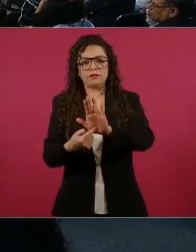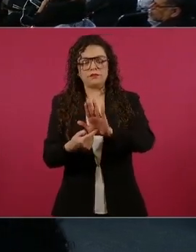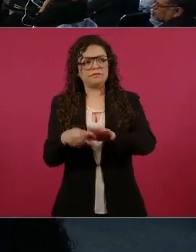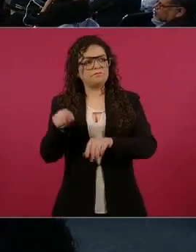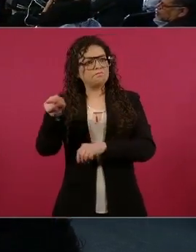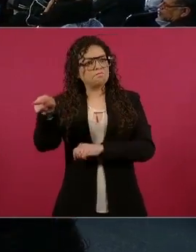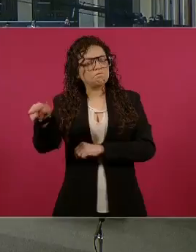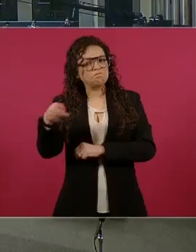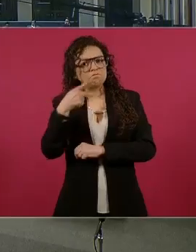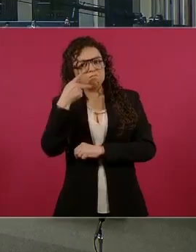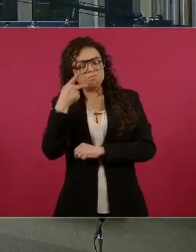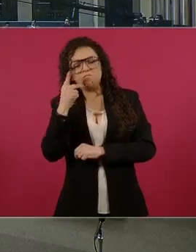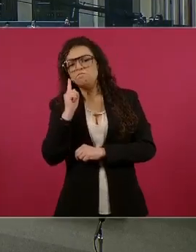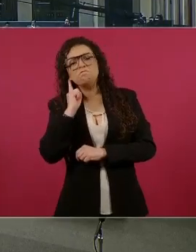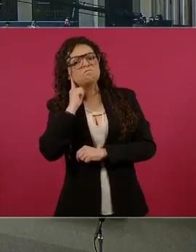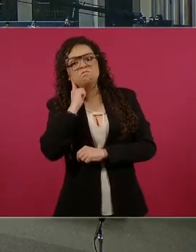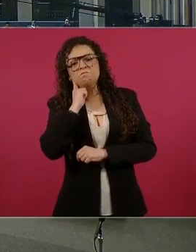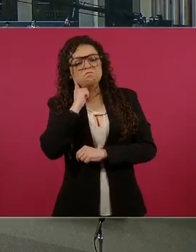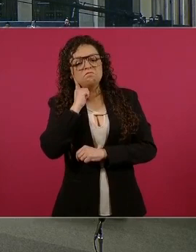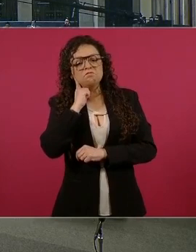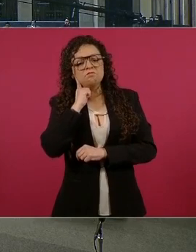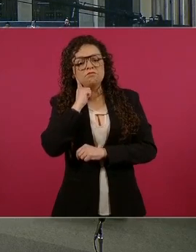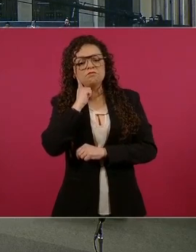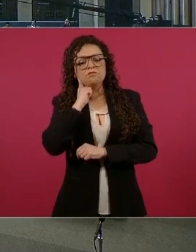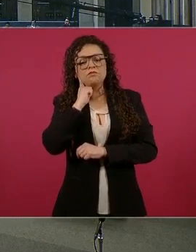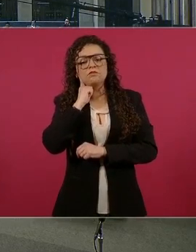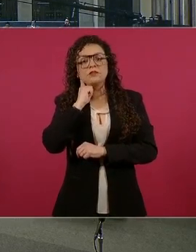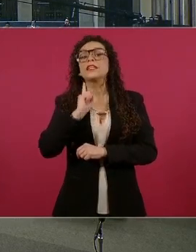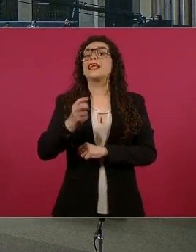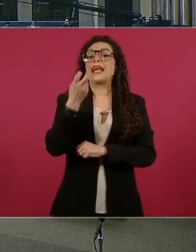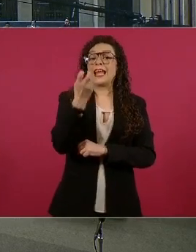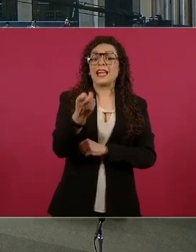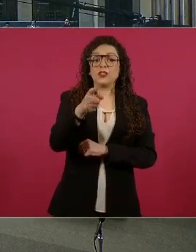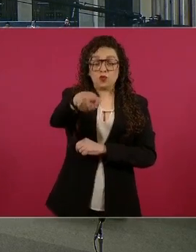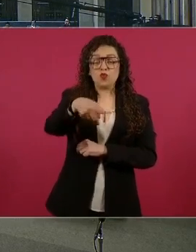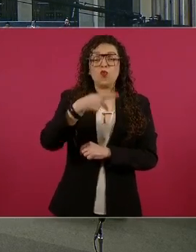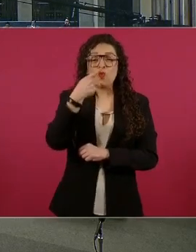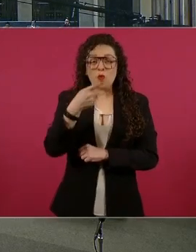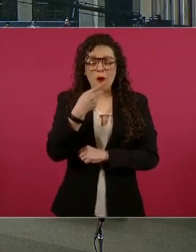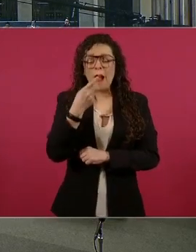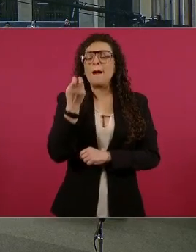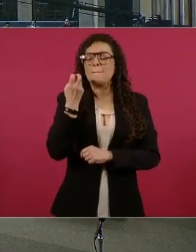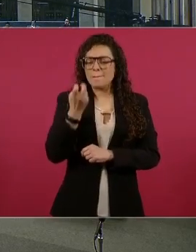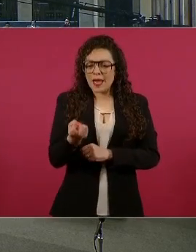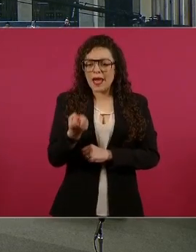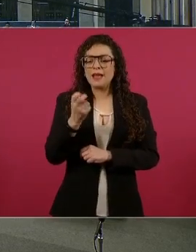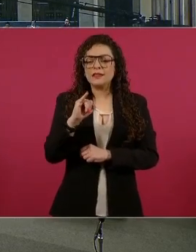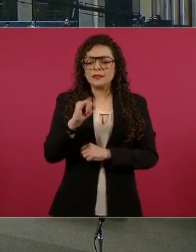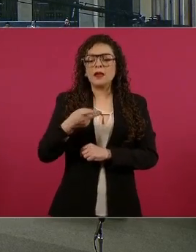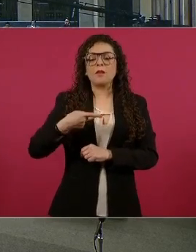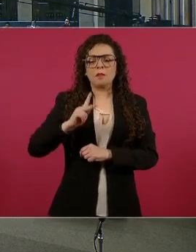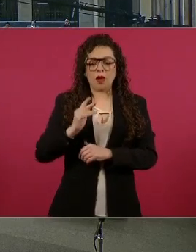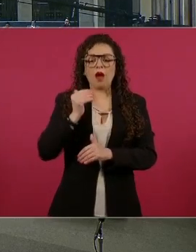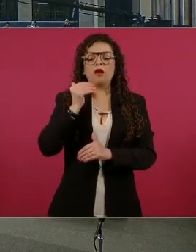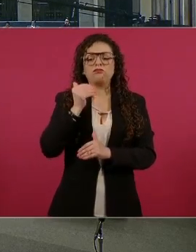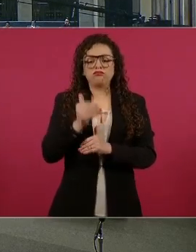en la… Eso es lo que tú planteaste, sí, pero se va avanzando.